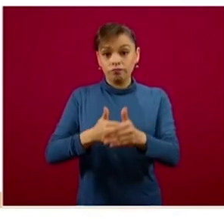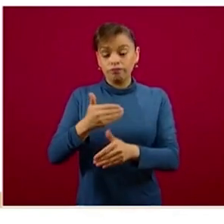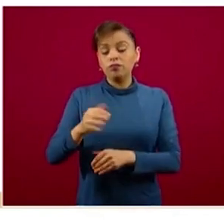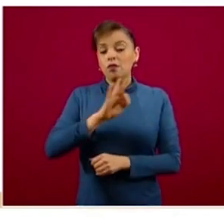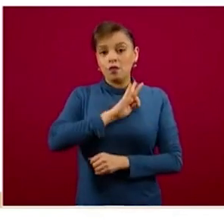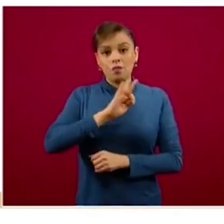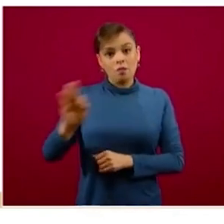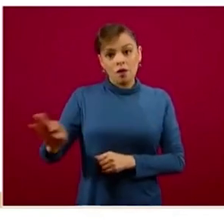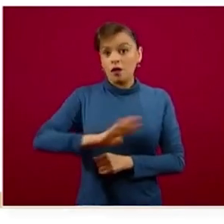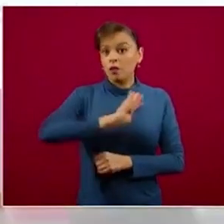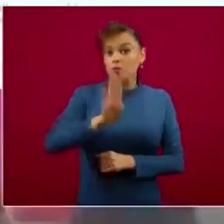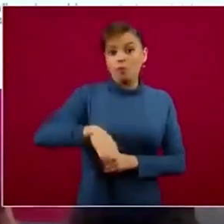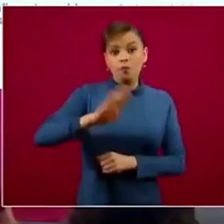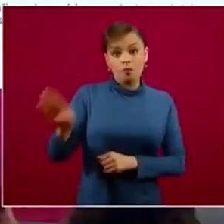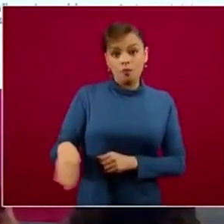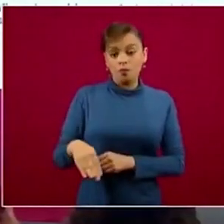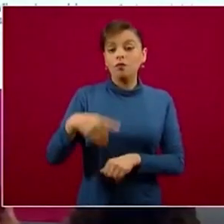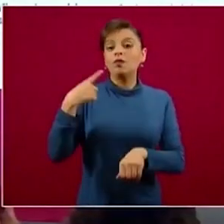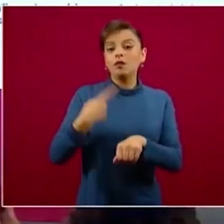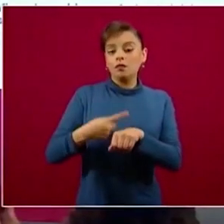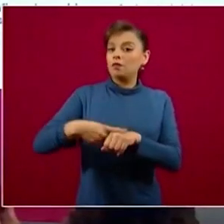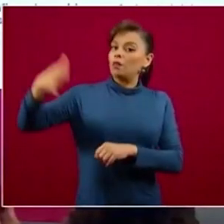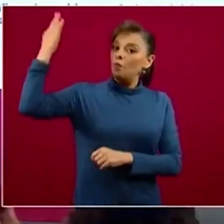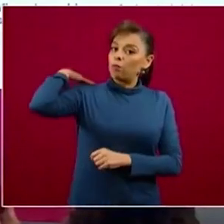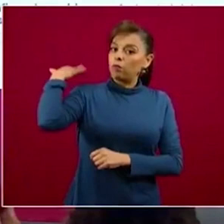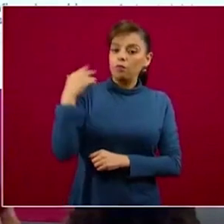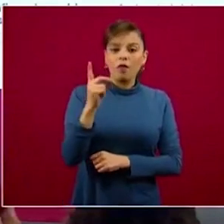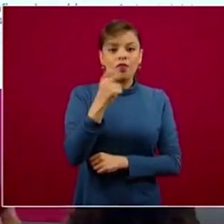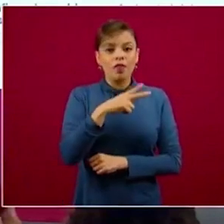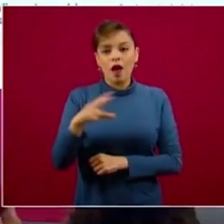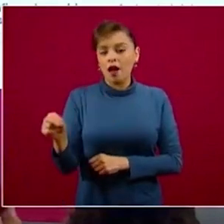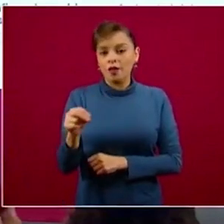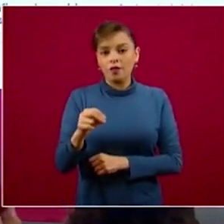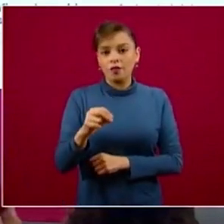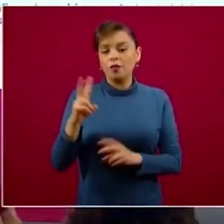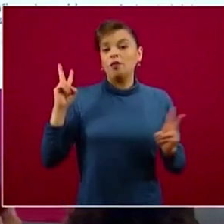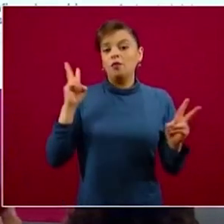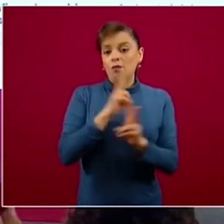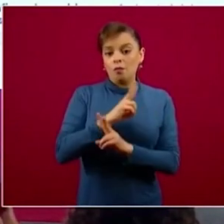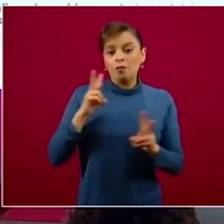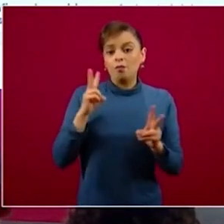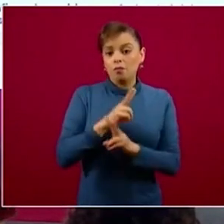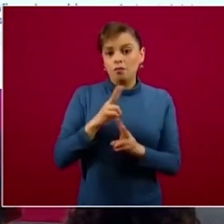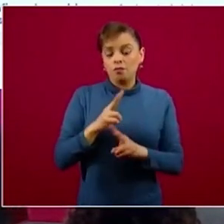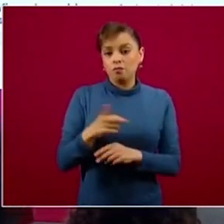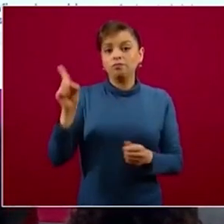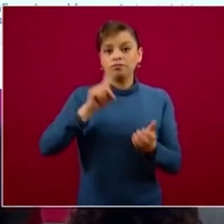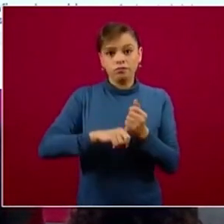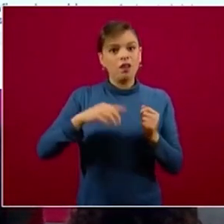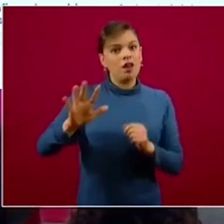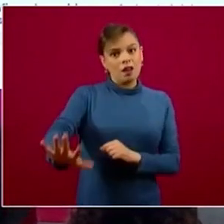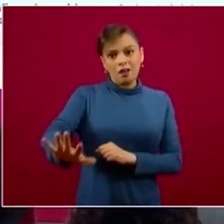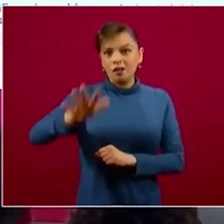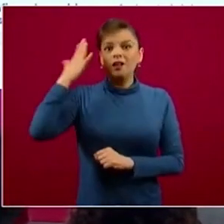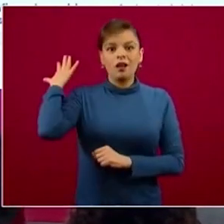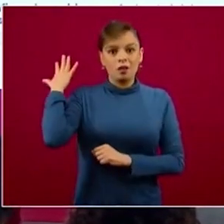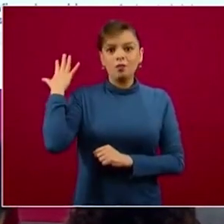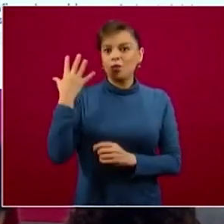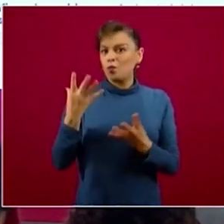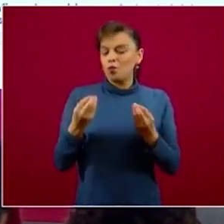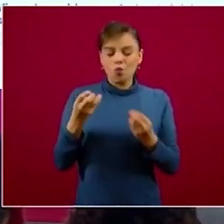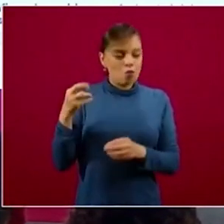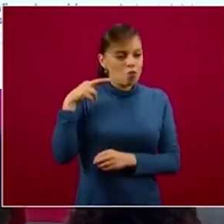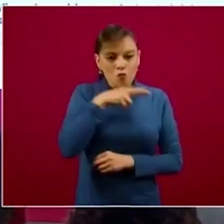por daño a los pulmones y por otras alteraciones orgánicas que ocurren de manera muy acelerada, muy acelerada